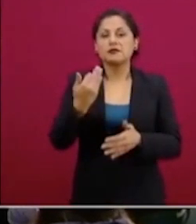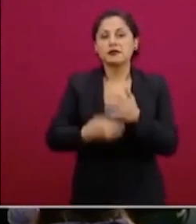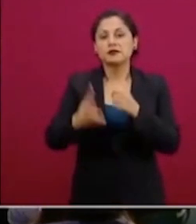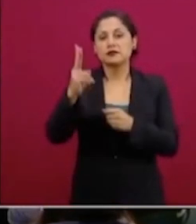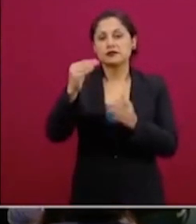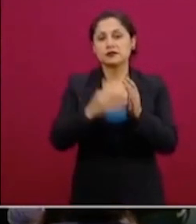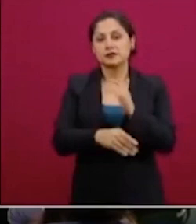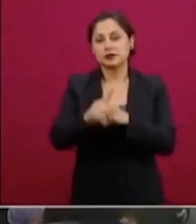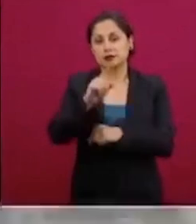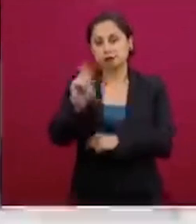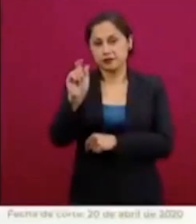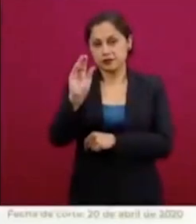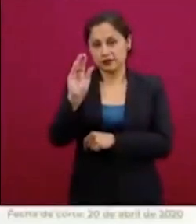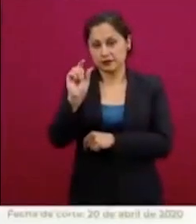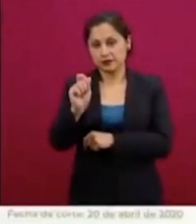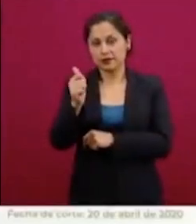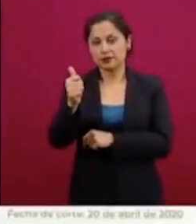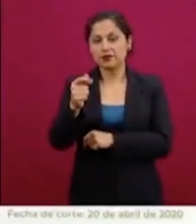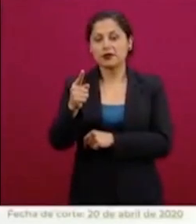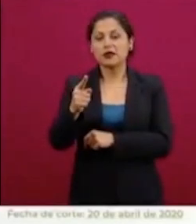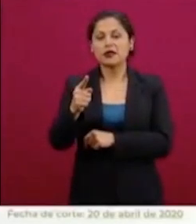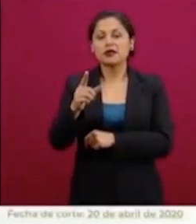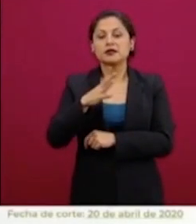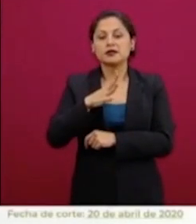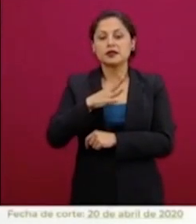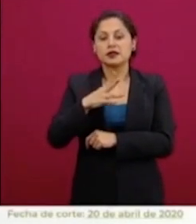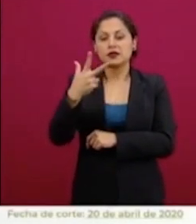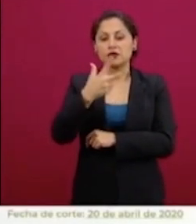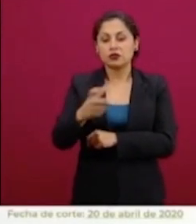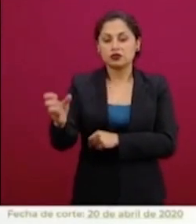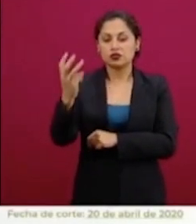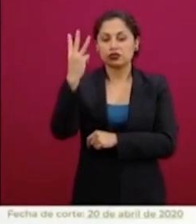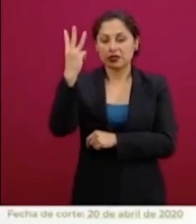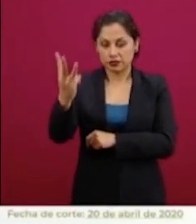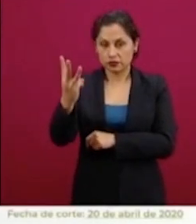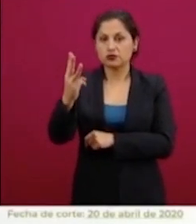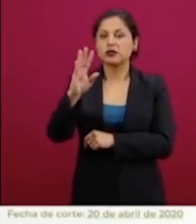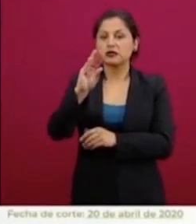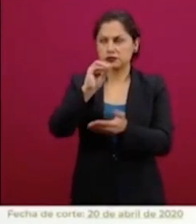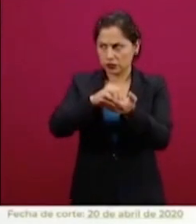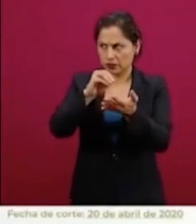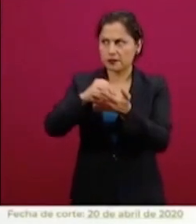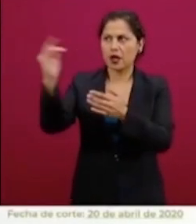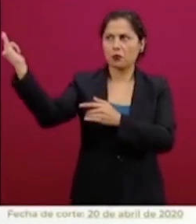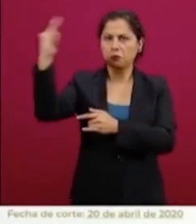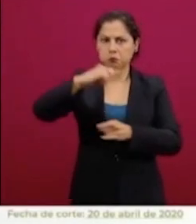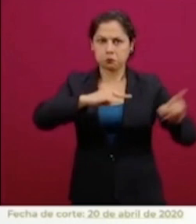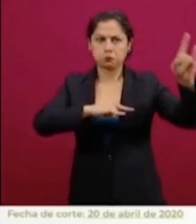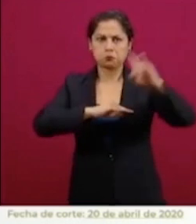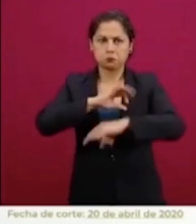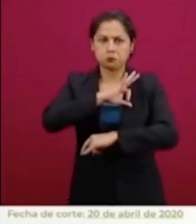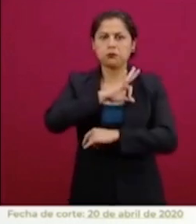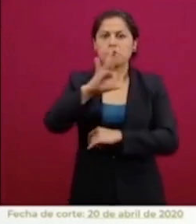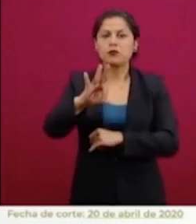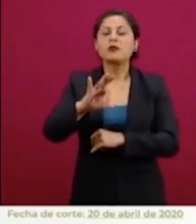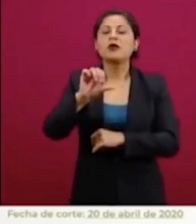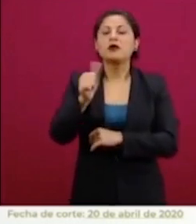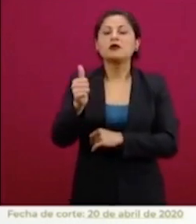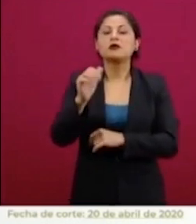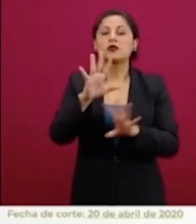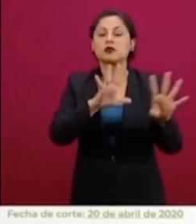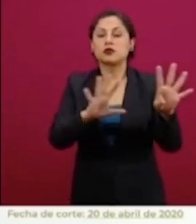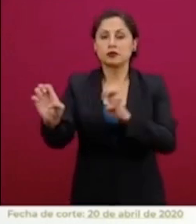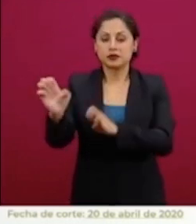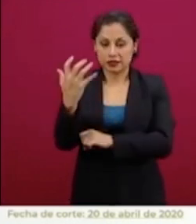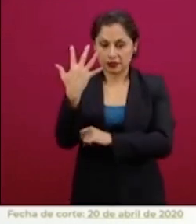hay 803 en lugares donde sí hay todavía vuelos comerciales, hay 905 donde